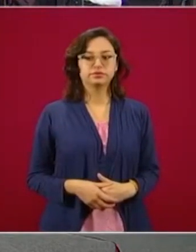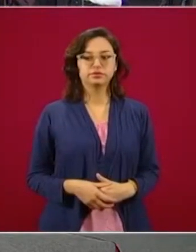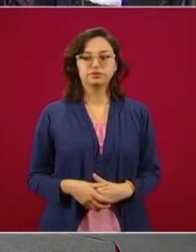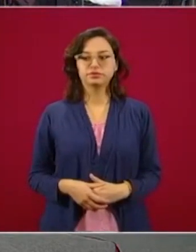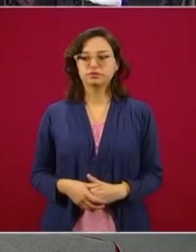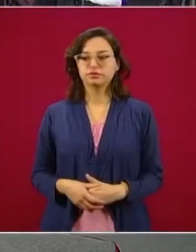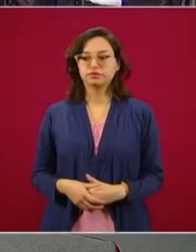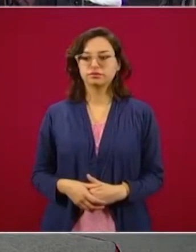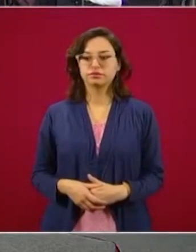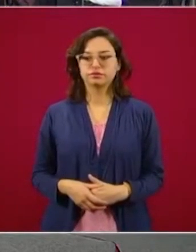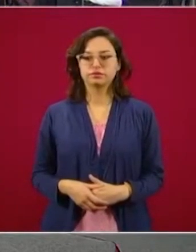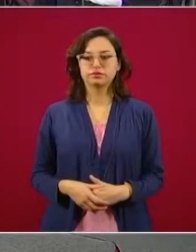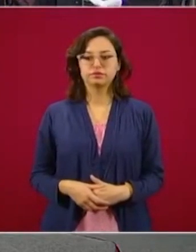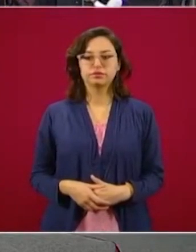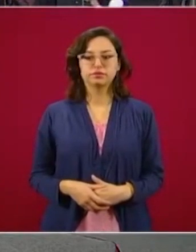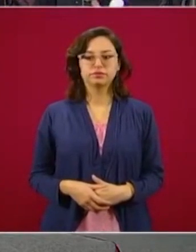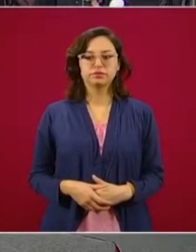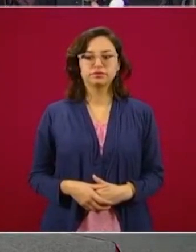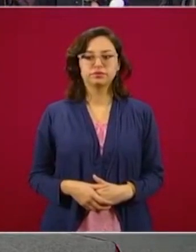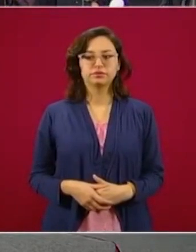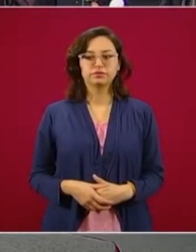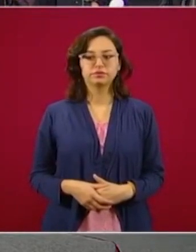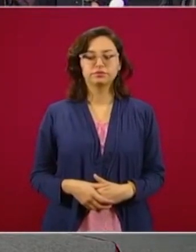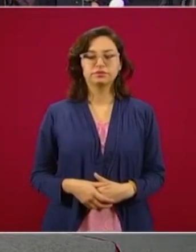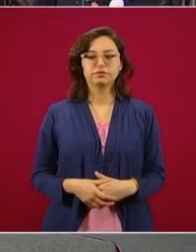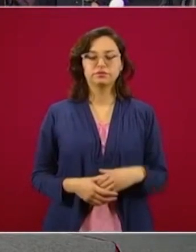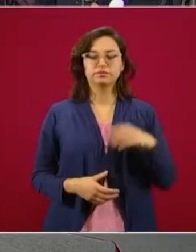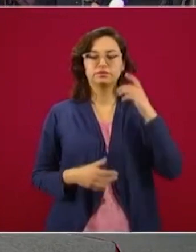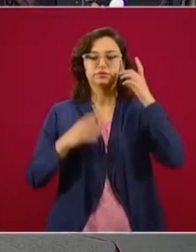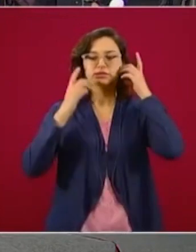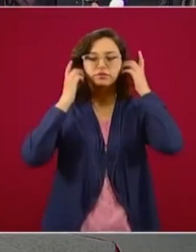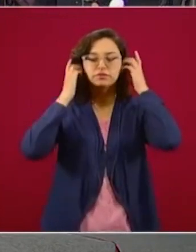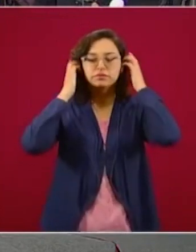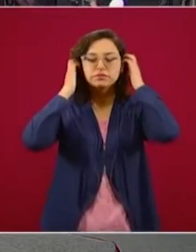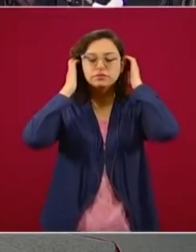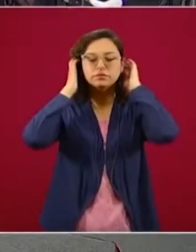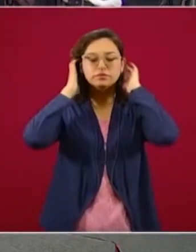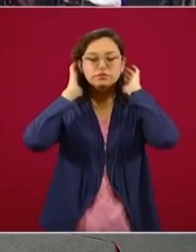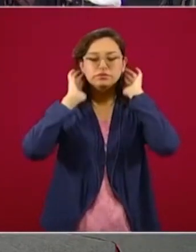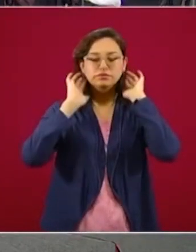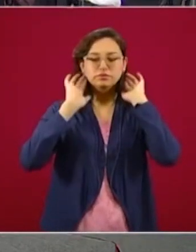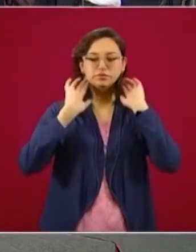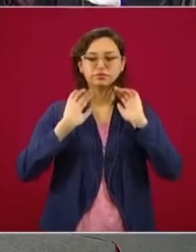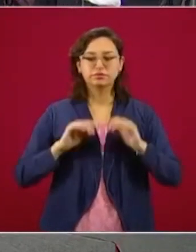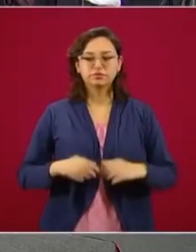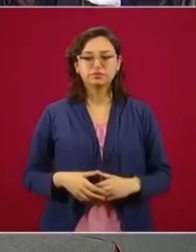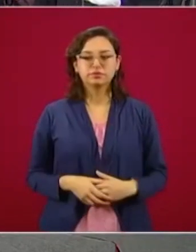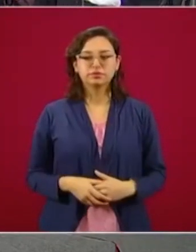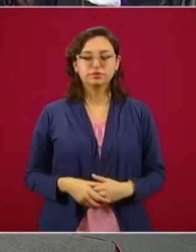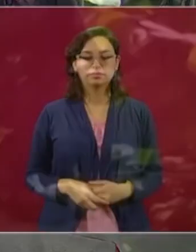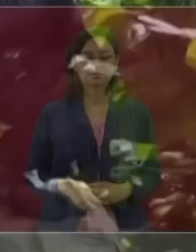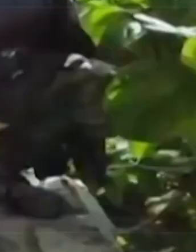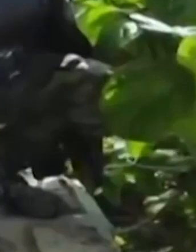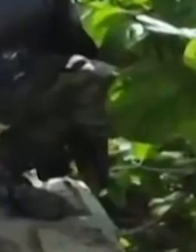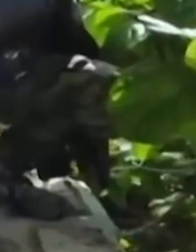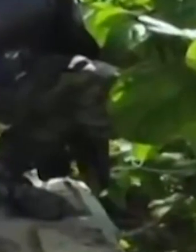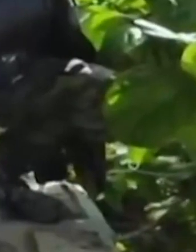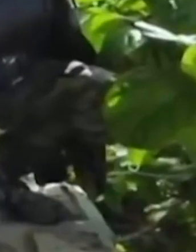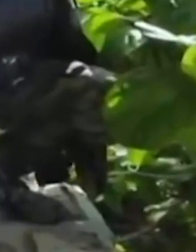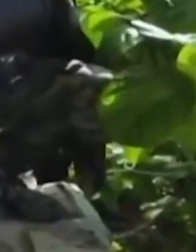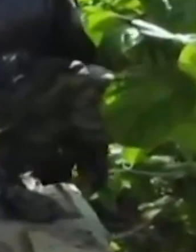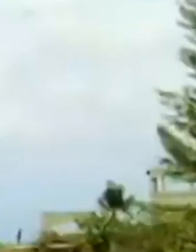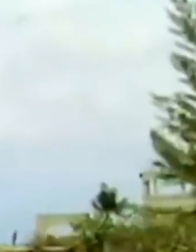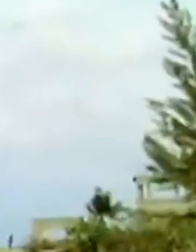El presidente Andrés Manuel López Obrador afirmó que para enfrentar el problema de la inseguridad y la violencia es necesaria la